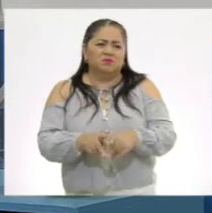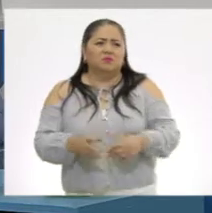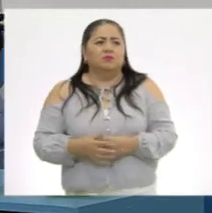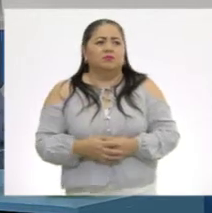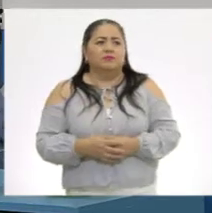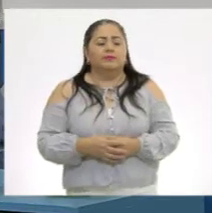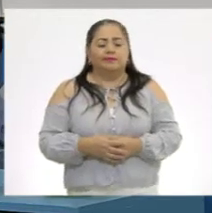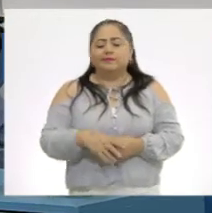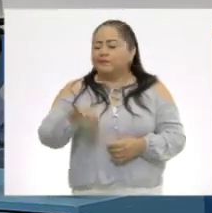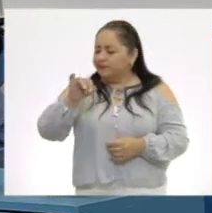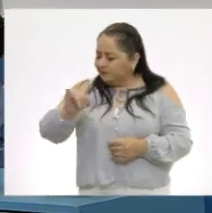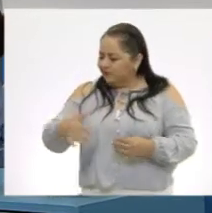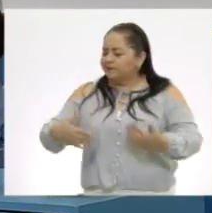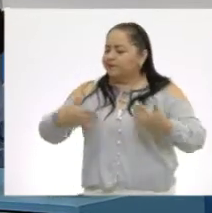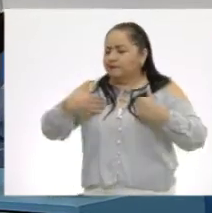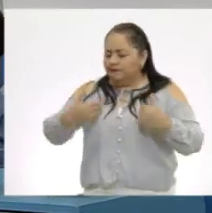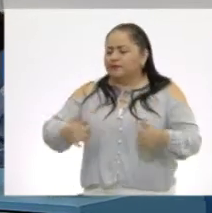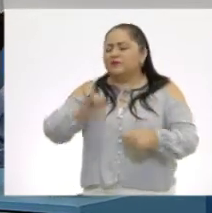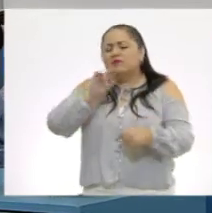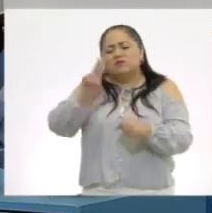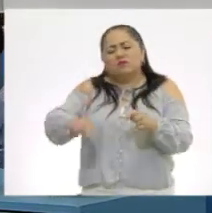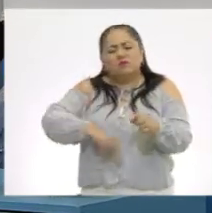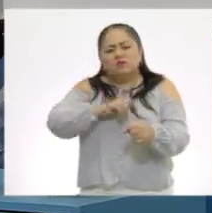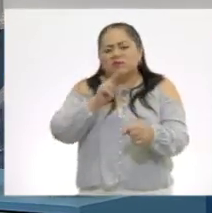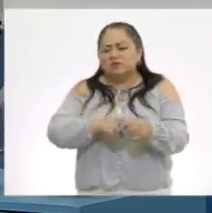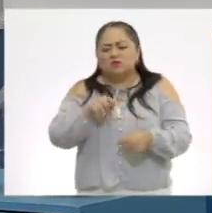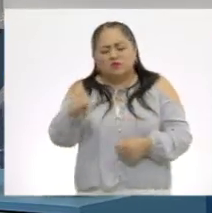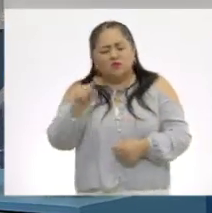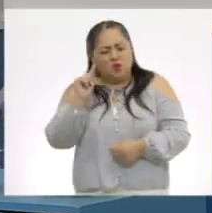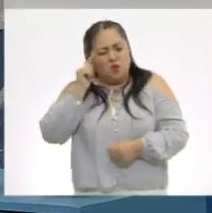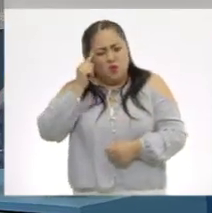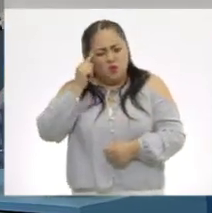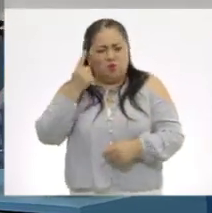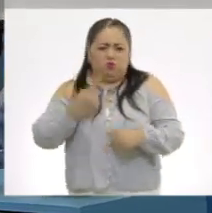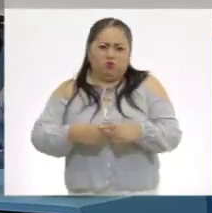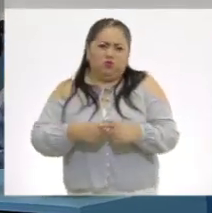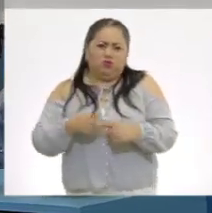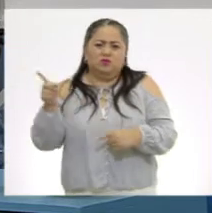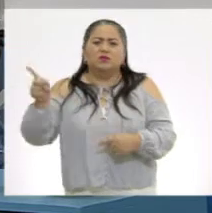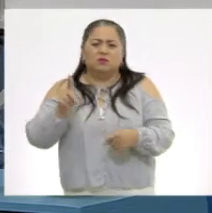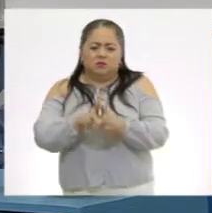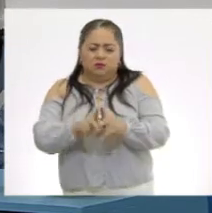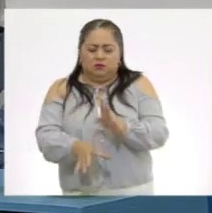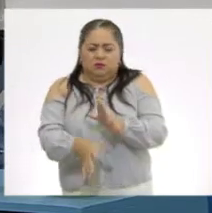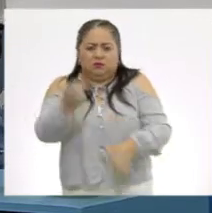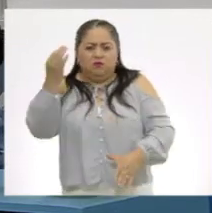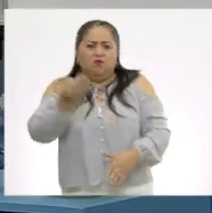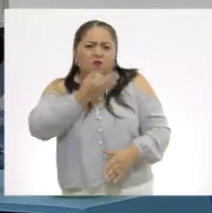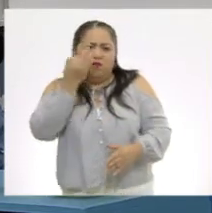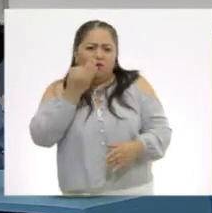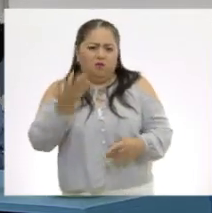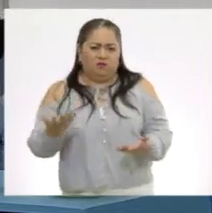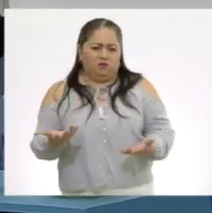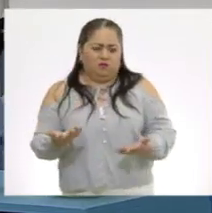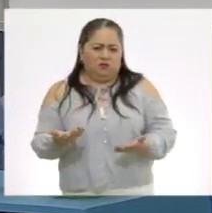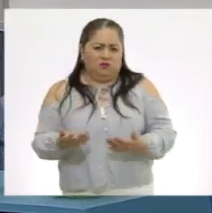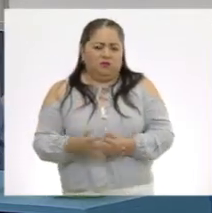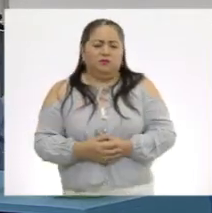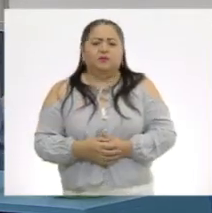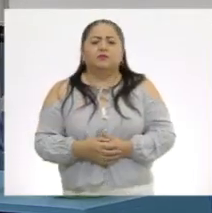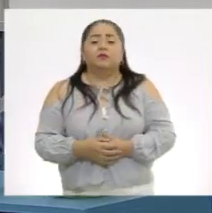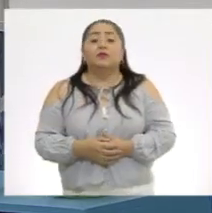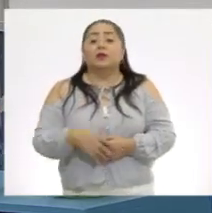Te entiendo. Y claro que es normal sentirse enojado por una situación en donde se vieron afectadas varias personas.